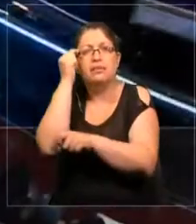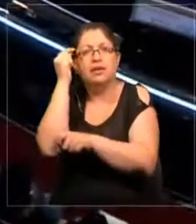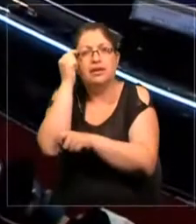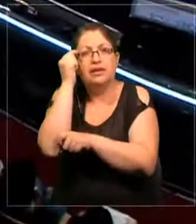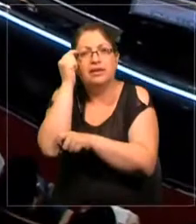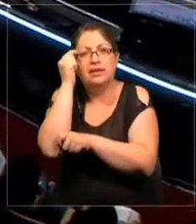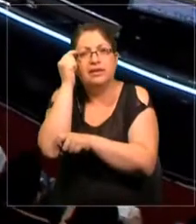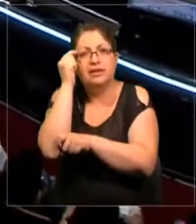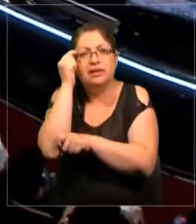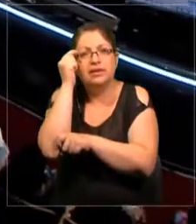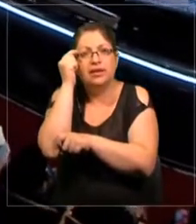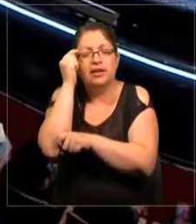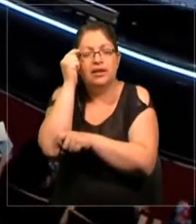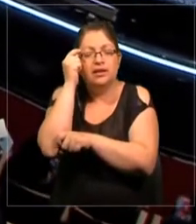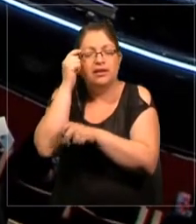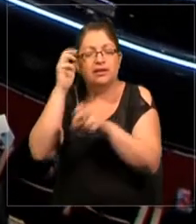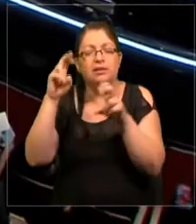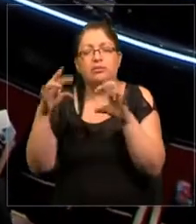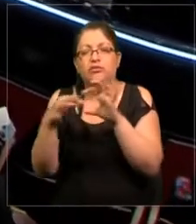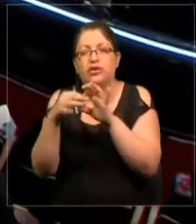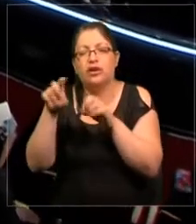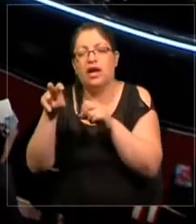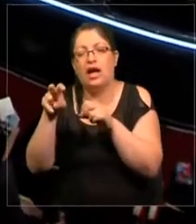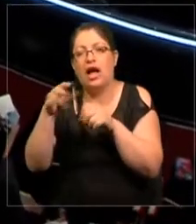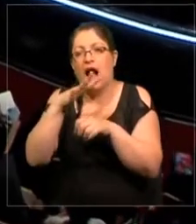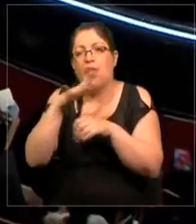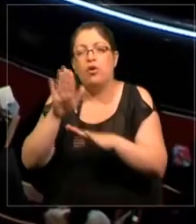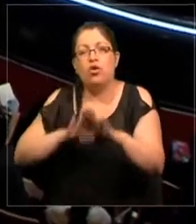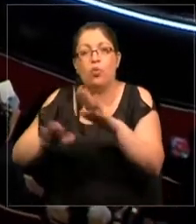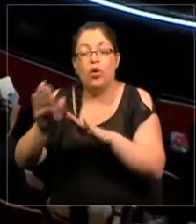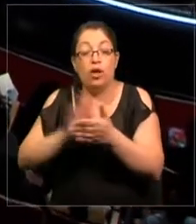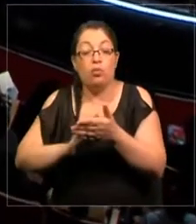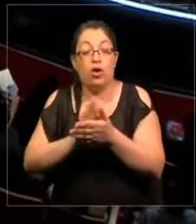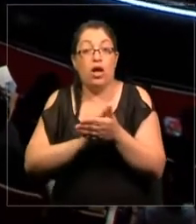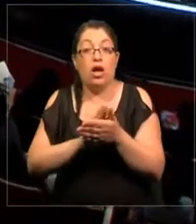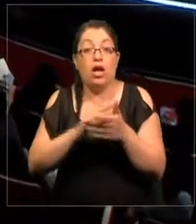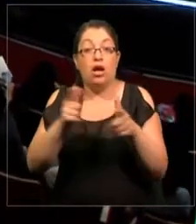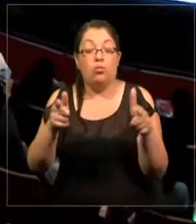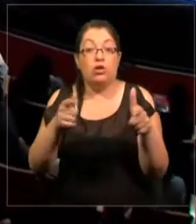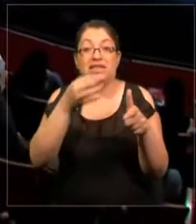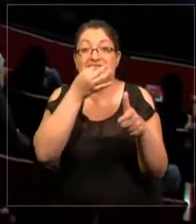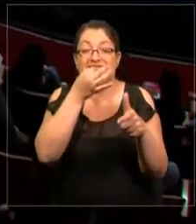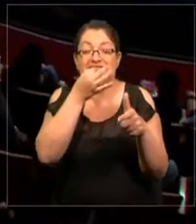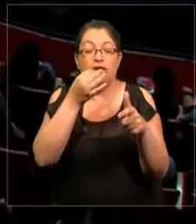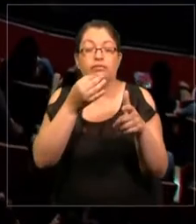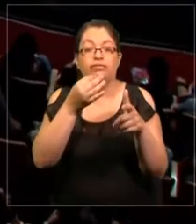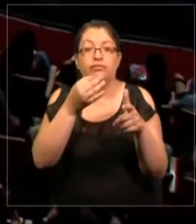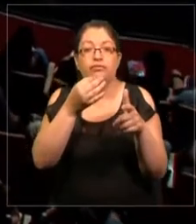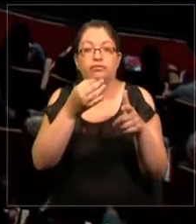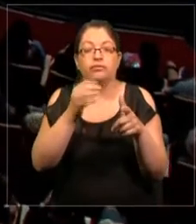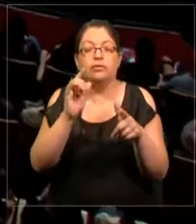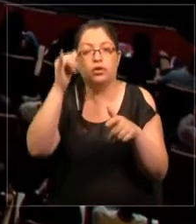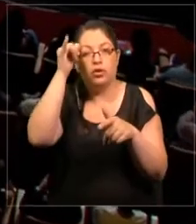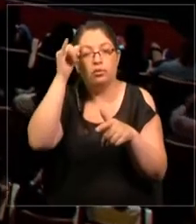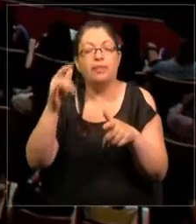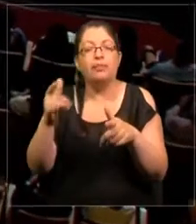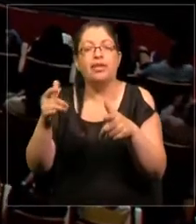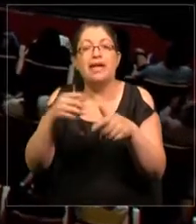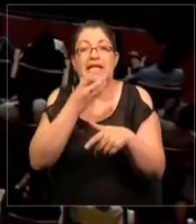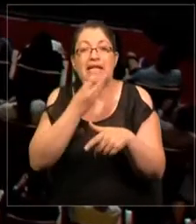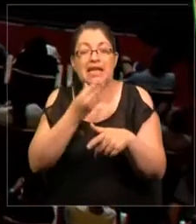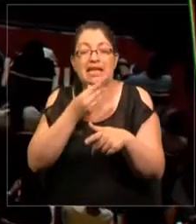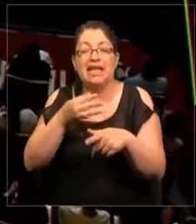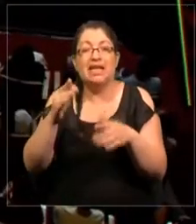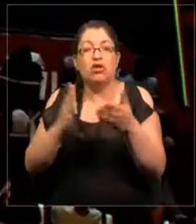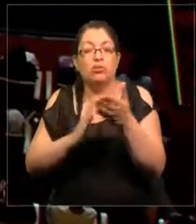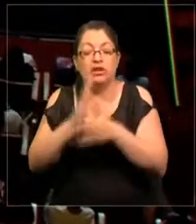enraizados sobre la preservación del agua. Desde el jardín en Israel usted va a aprender que cada gota cuenta. Lo